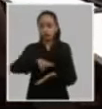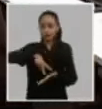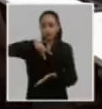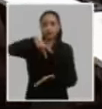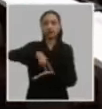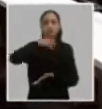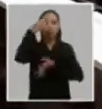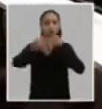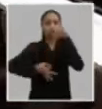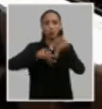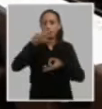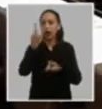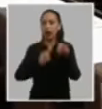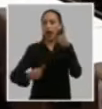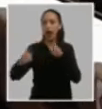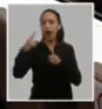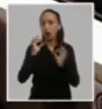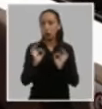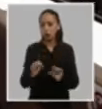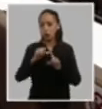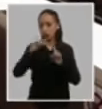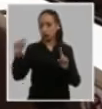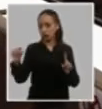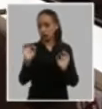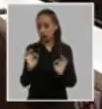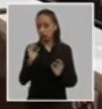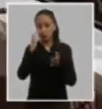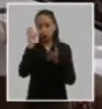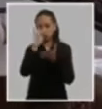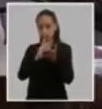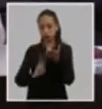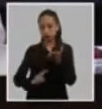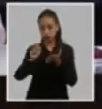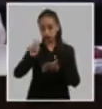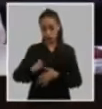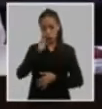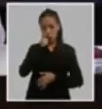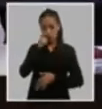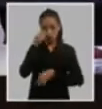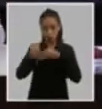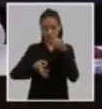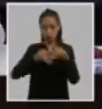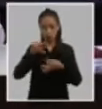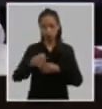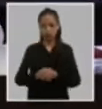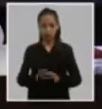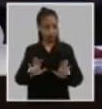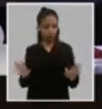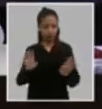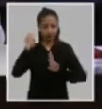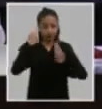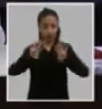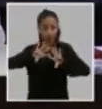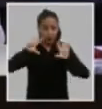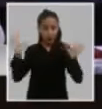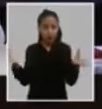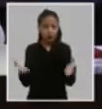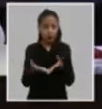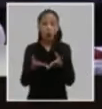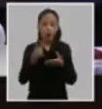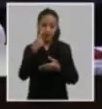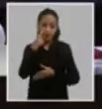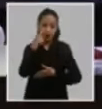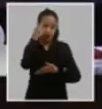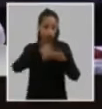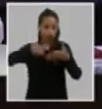en relación a lo que acaba de leer el compañero Keipo bueno de ser así lo sometemos a